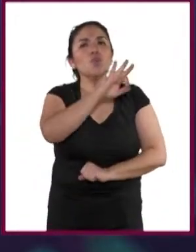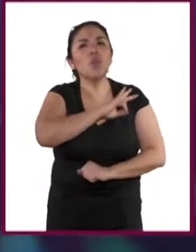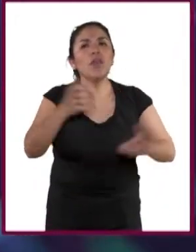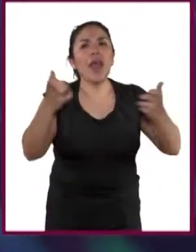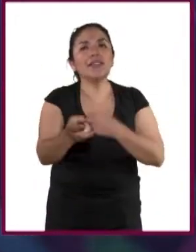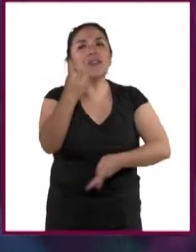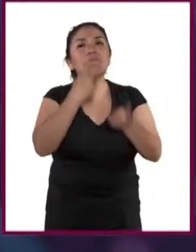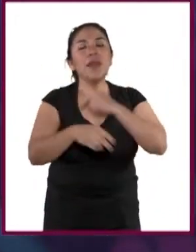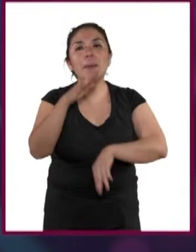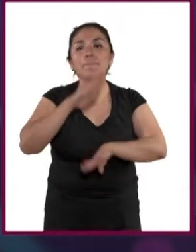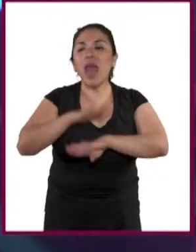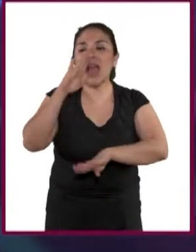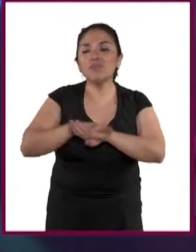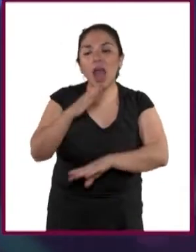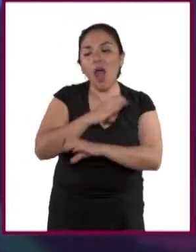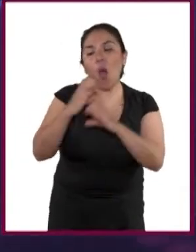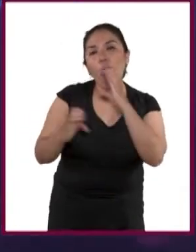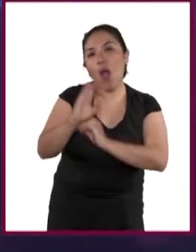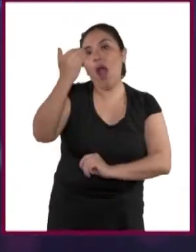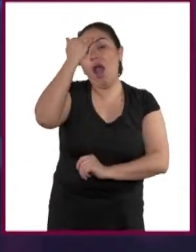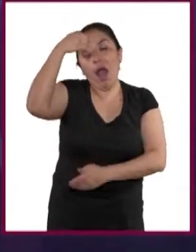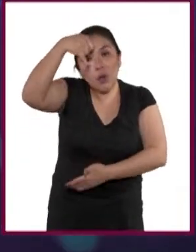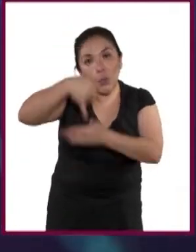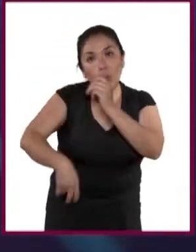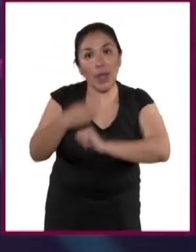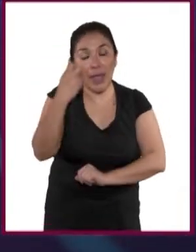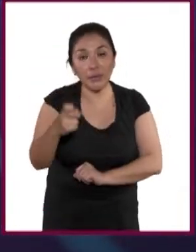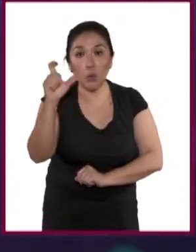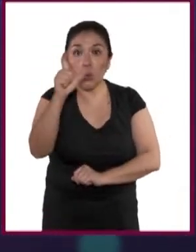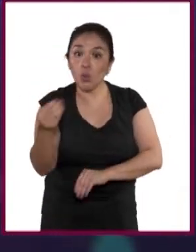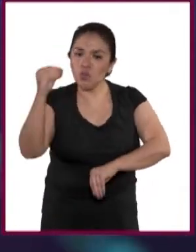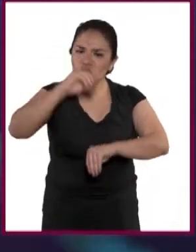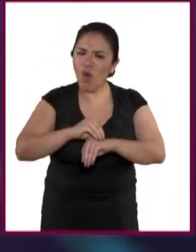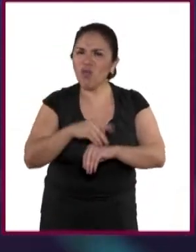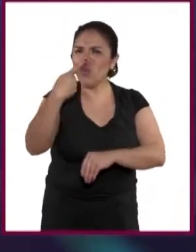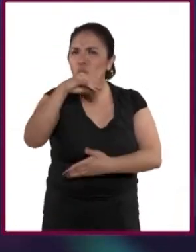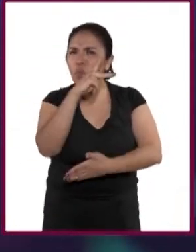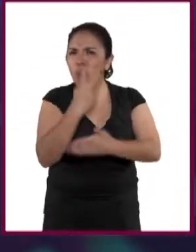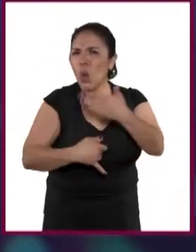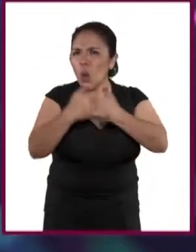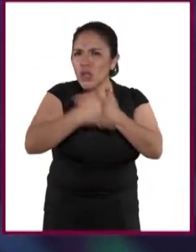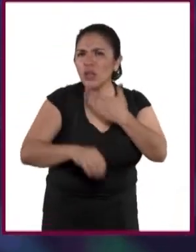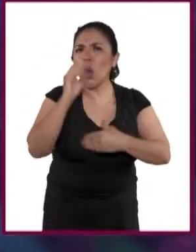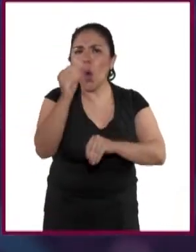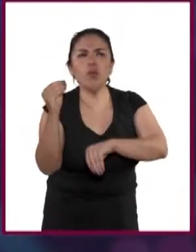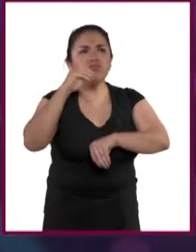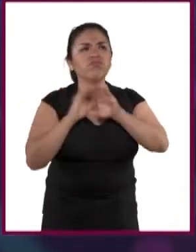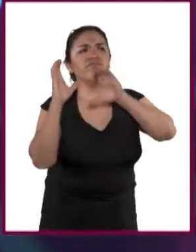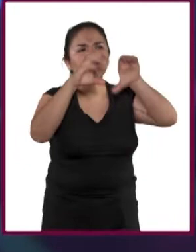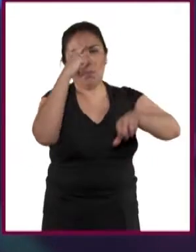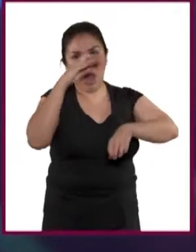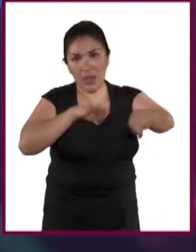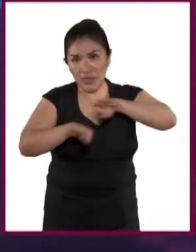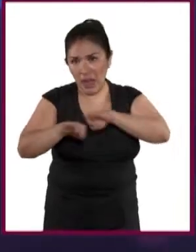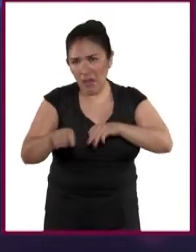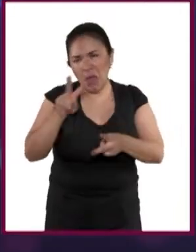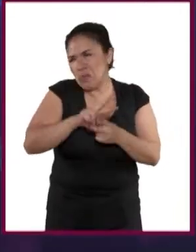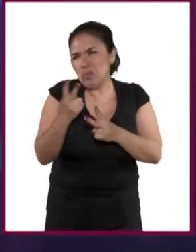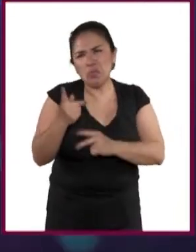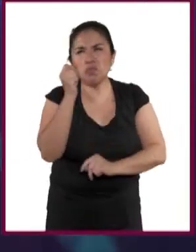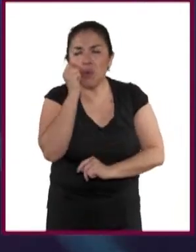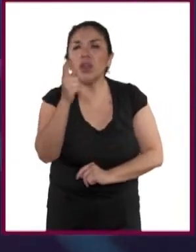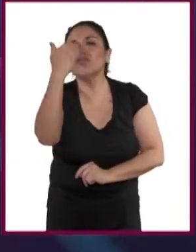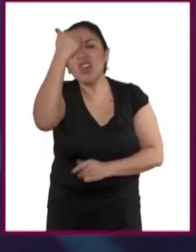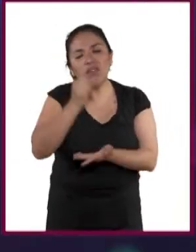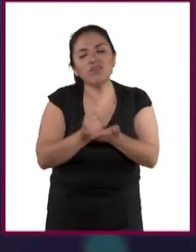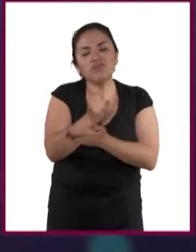obtener dichos recursos. Así, al emprender cualquier proyecto o al incorporarte al mundo laboral, sabrás